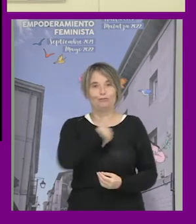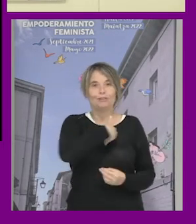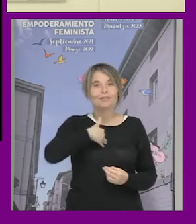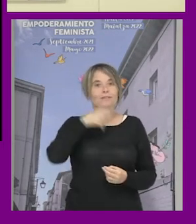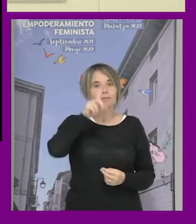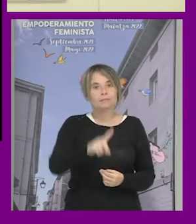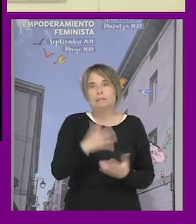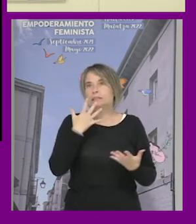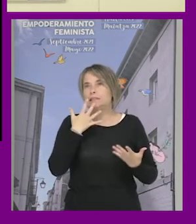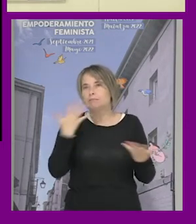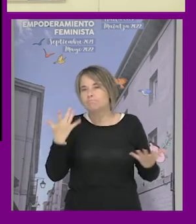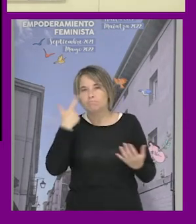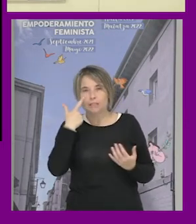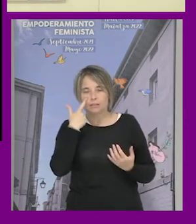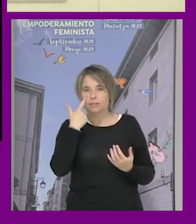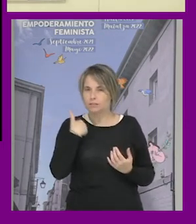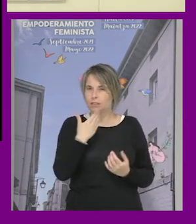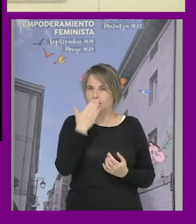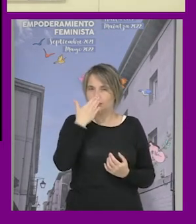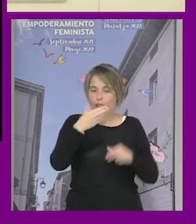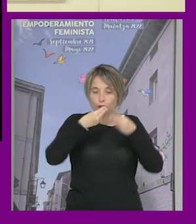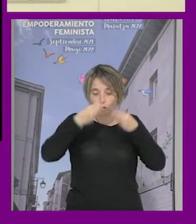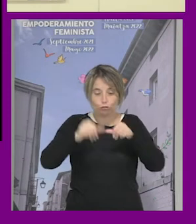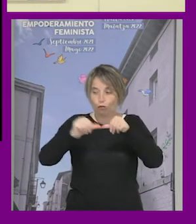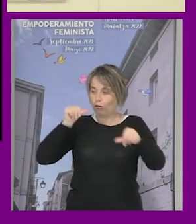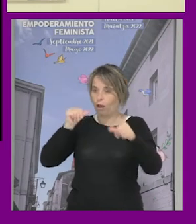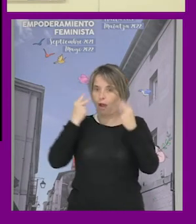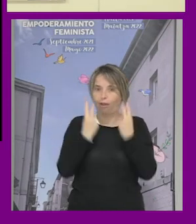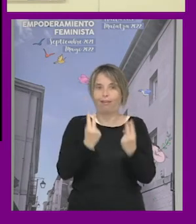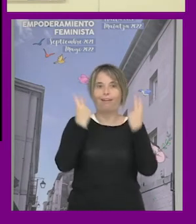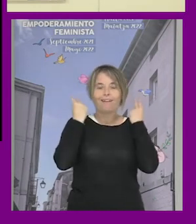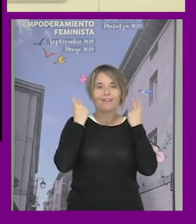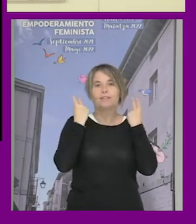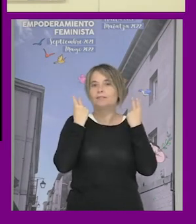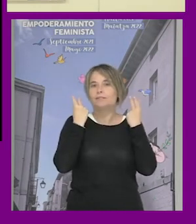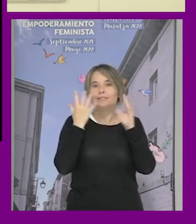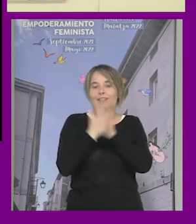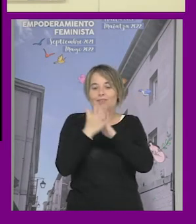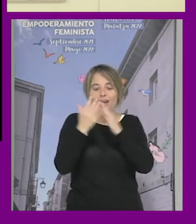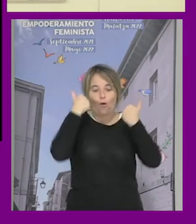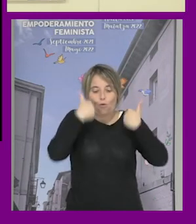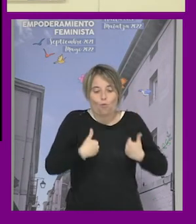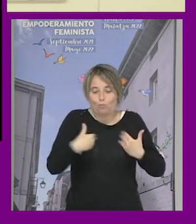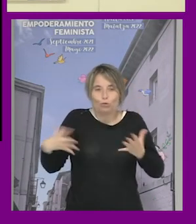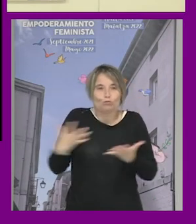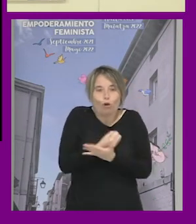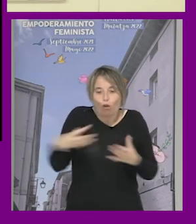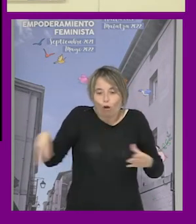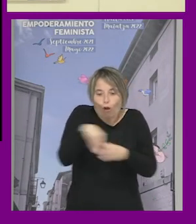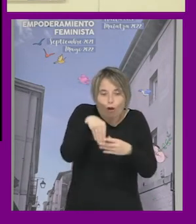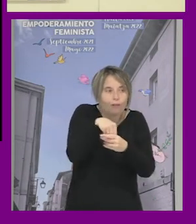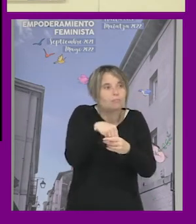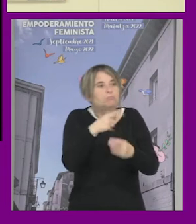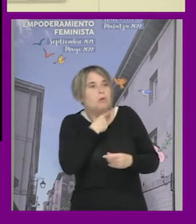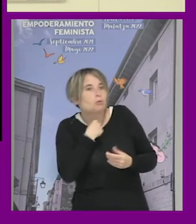lectura honesta de nuestras trayectorias sabemos que no todo encaja que no todo ha encajado que hay cosas que nos